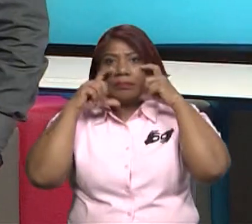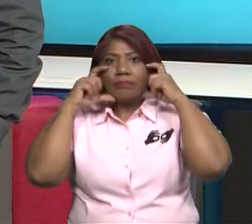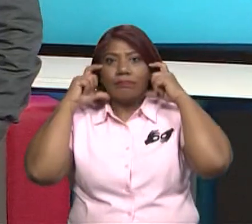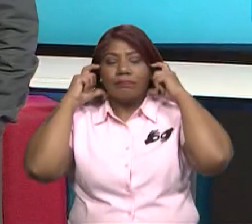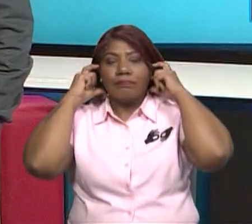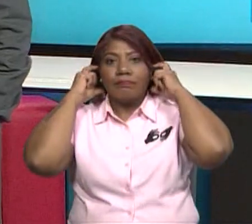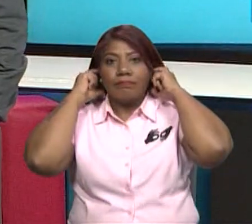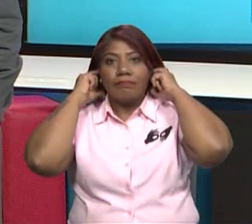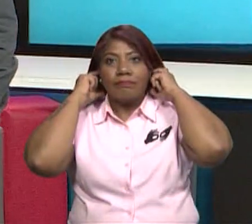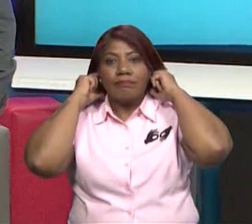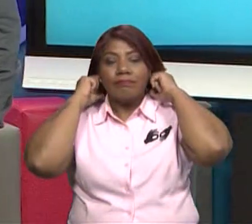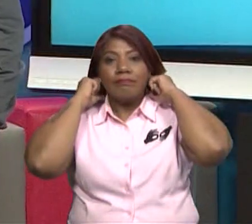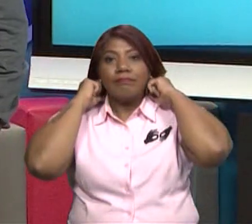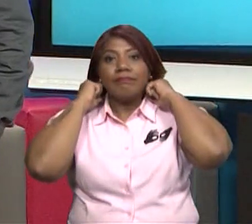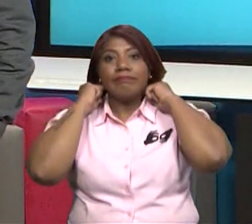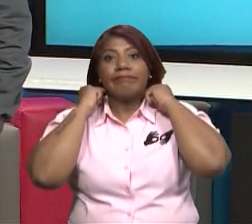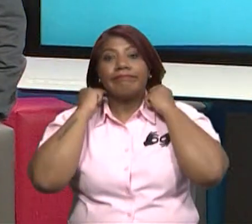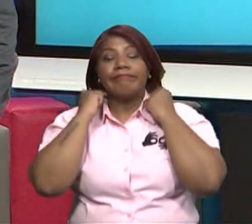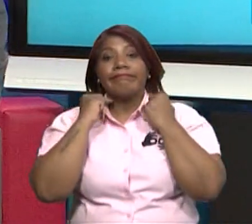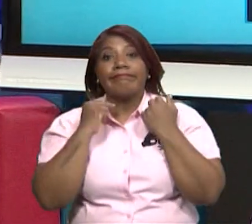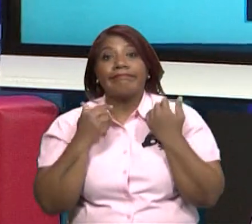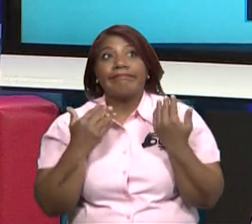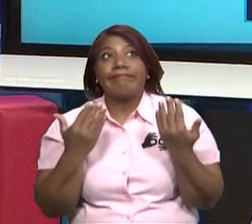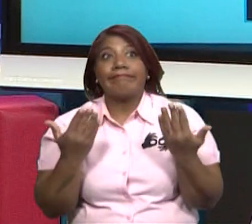algún día? ¿Qué tú piensas?